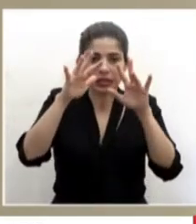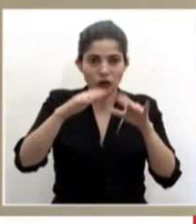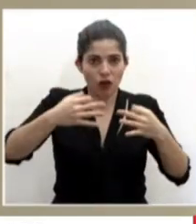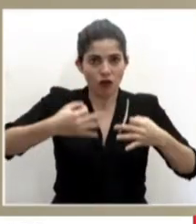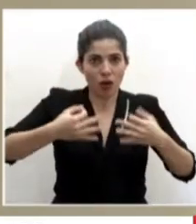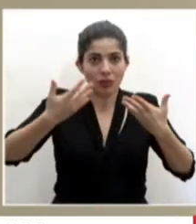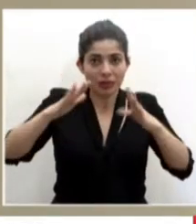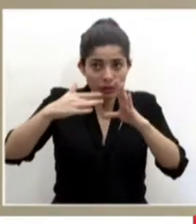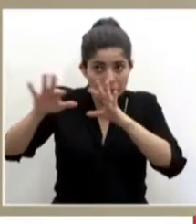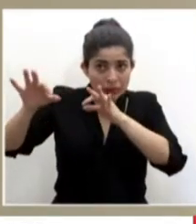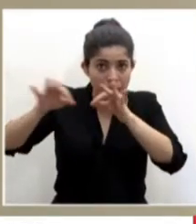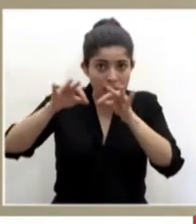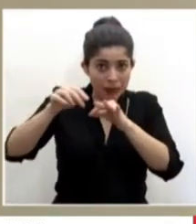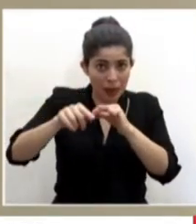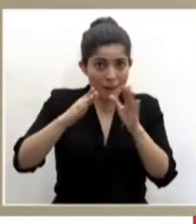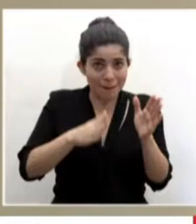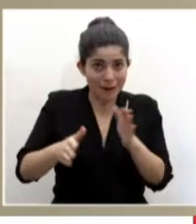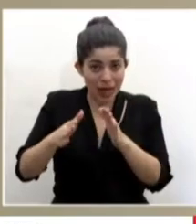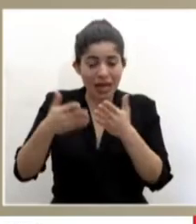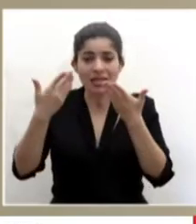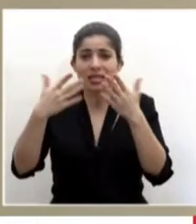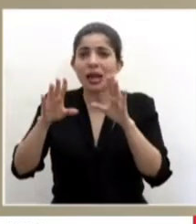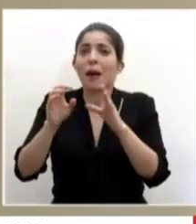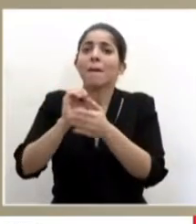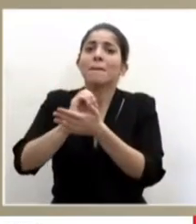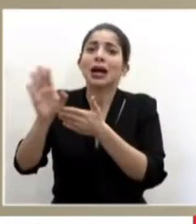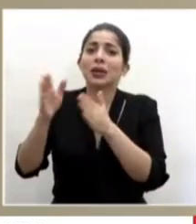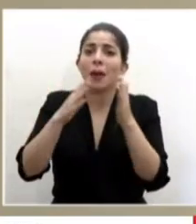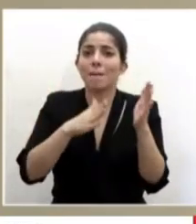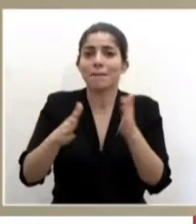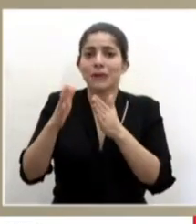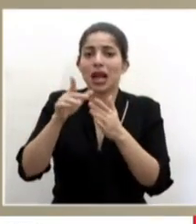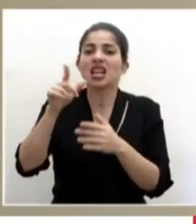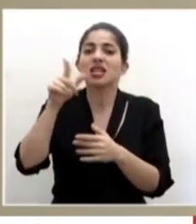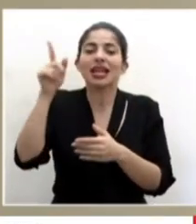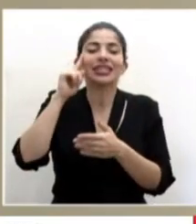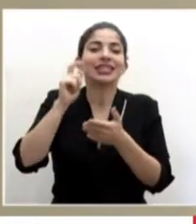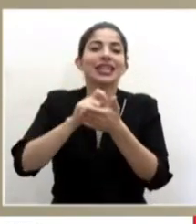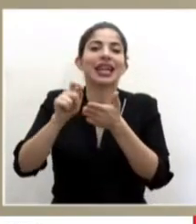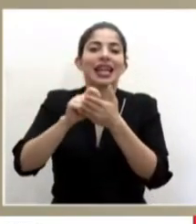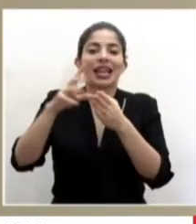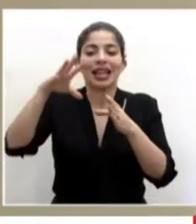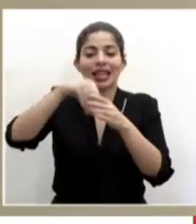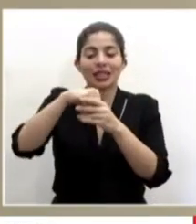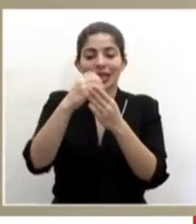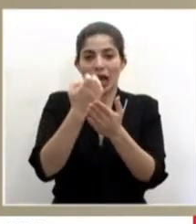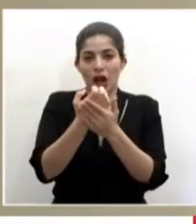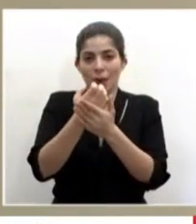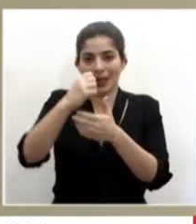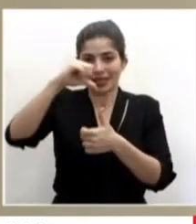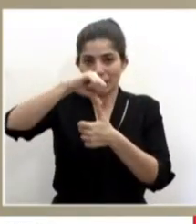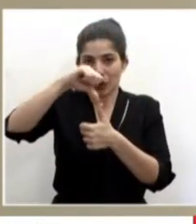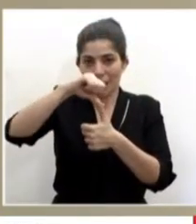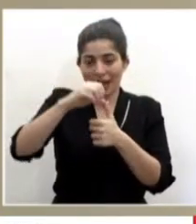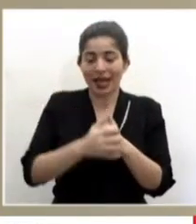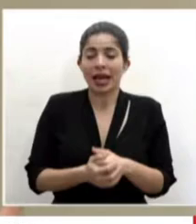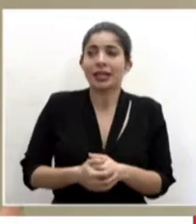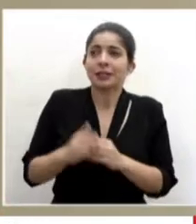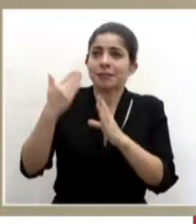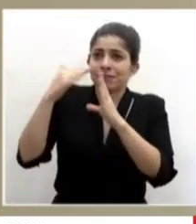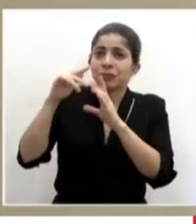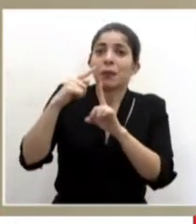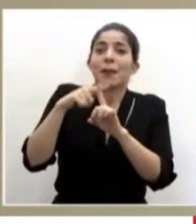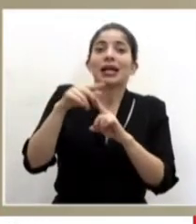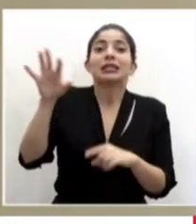formalmente también se envió el plan a la Secretaría de Integración Económica Centroamericana y se envió esa